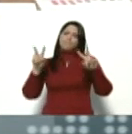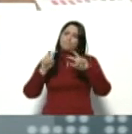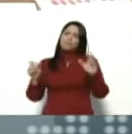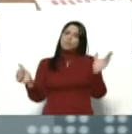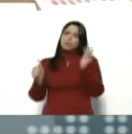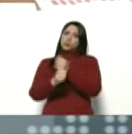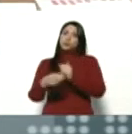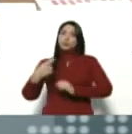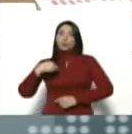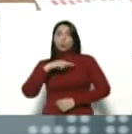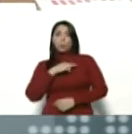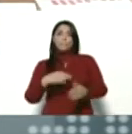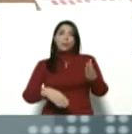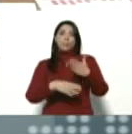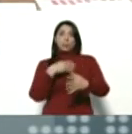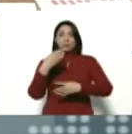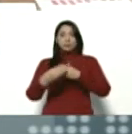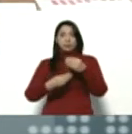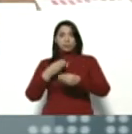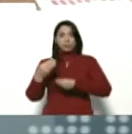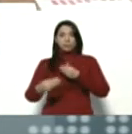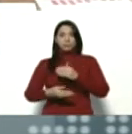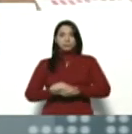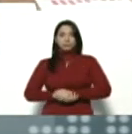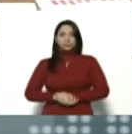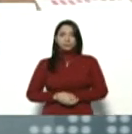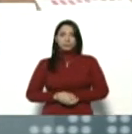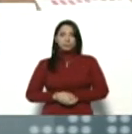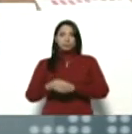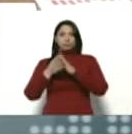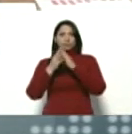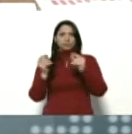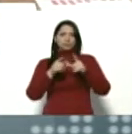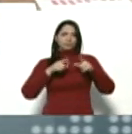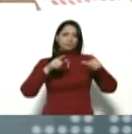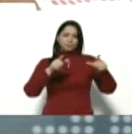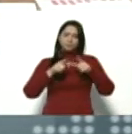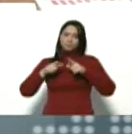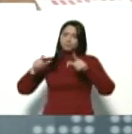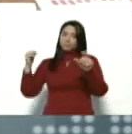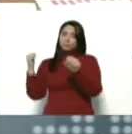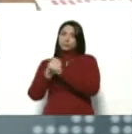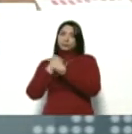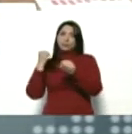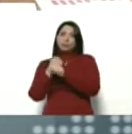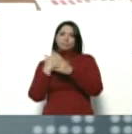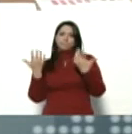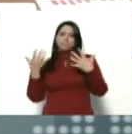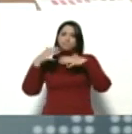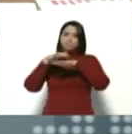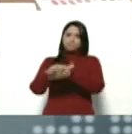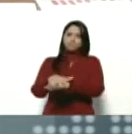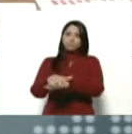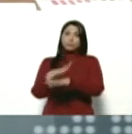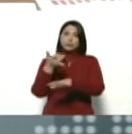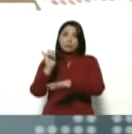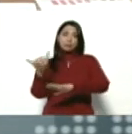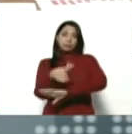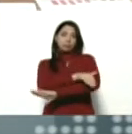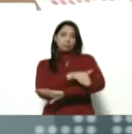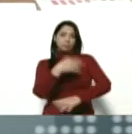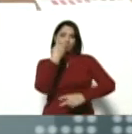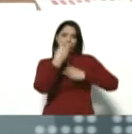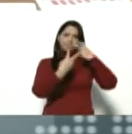que vamos haciendo, en todos los sectores que están trabajando, que están en la calle, vamos